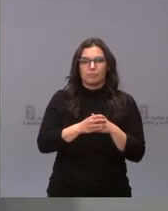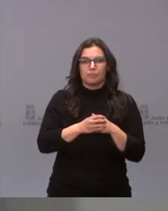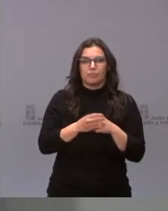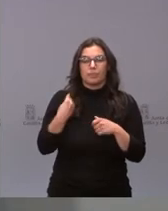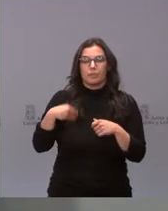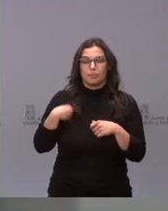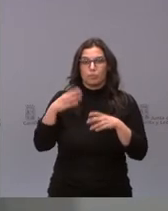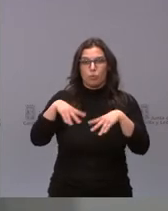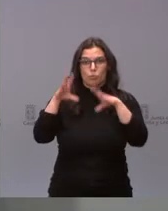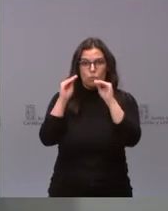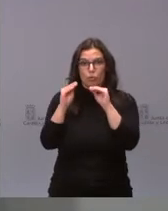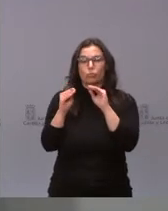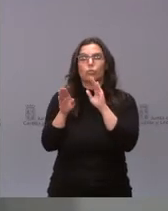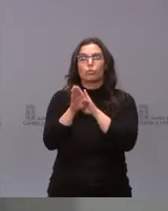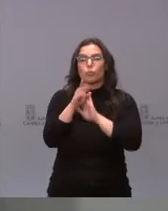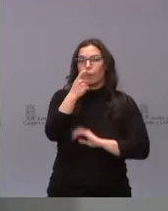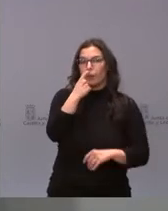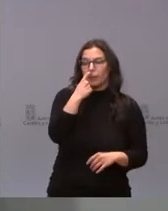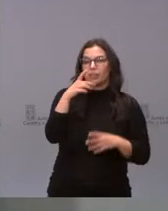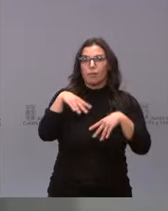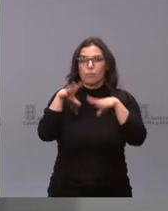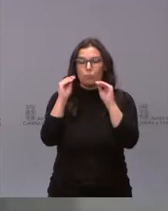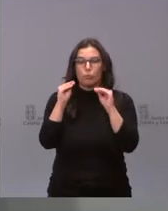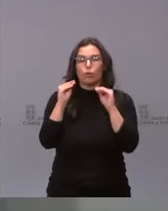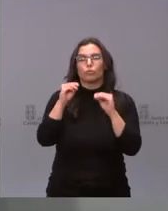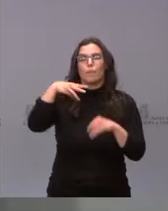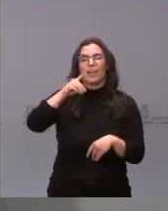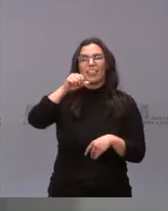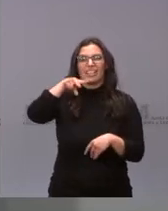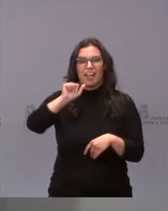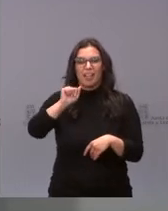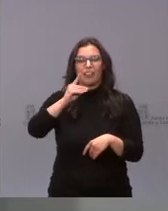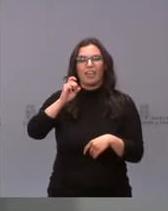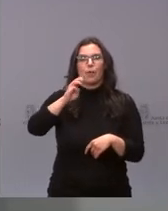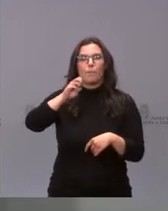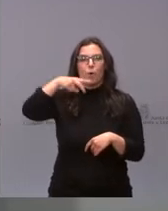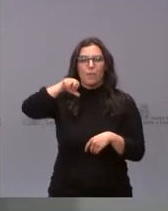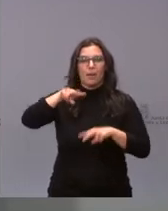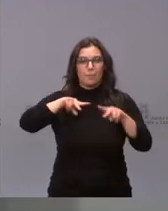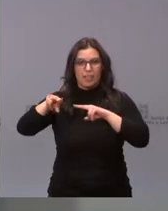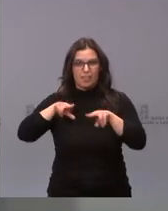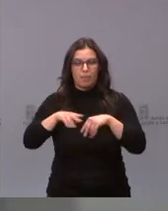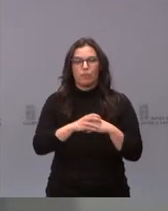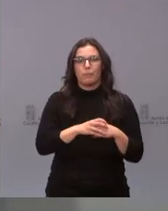provincia de Burgos, Briviesca, Burgos, Medina Pumar, Miranda de Ebro,